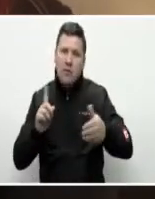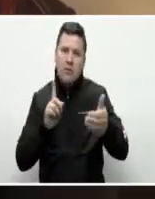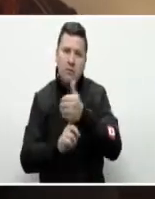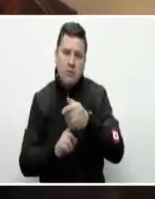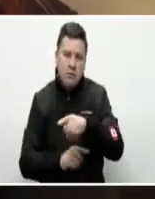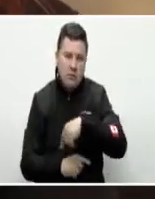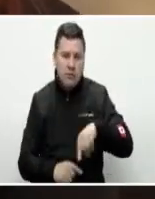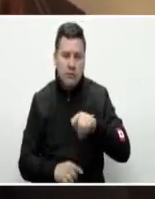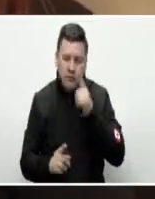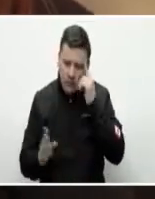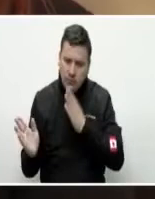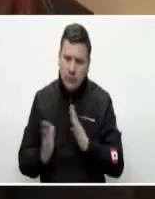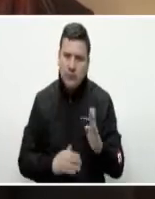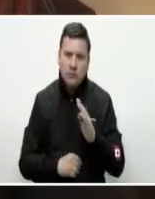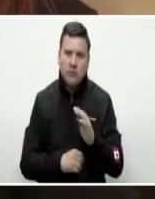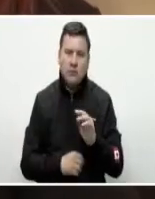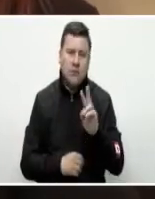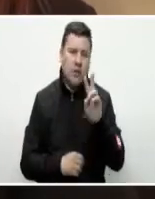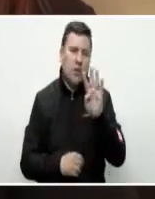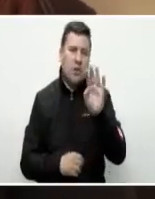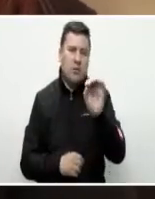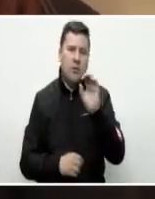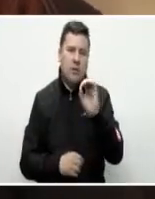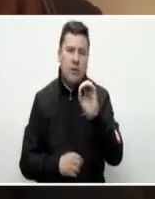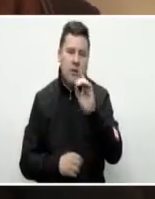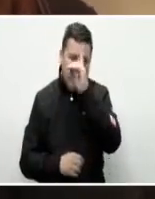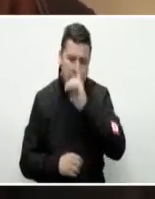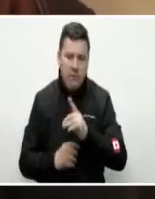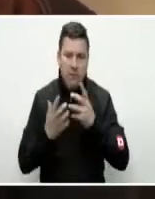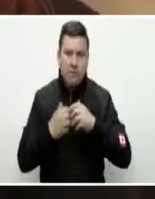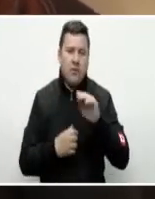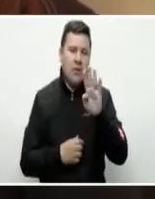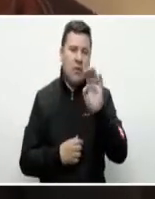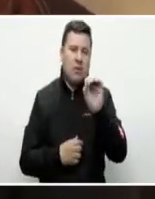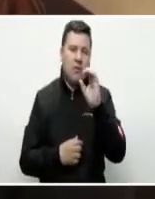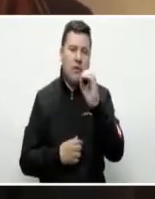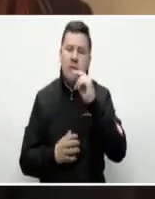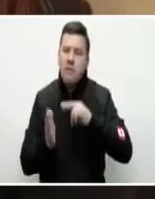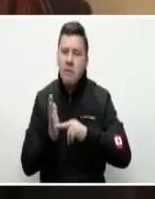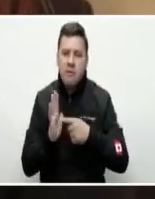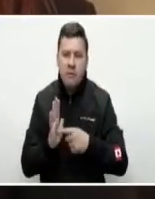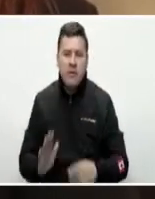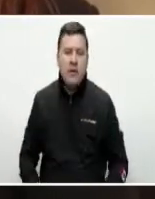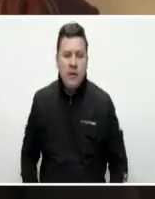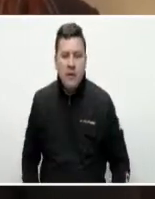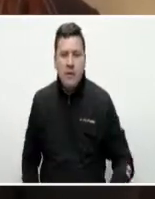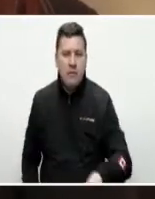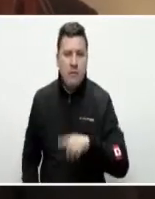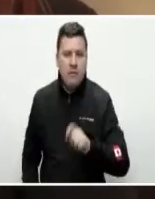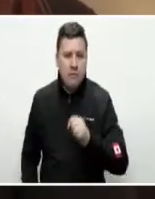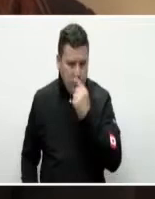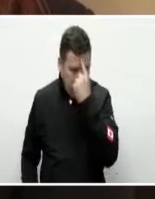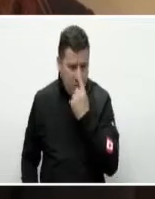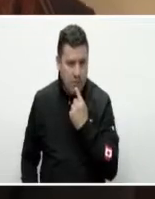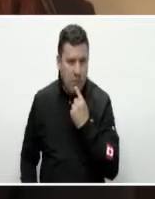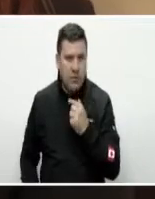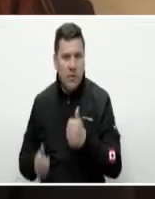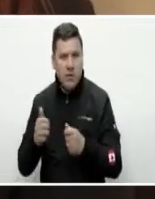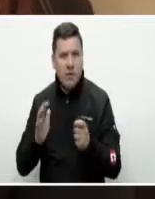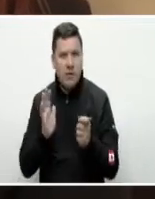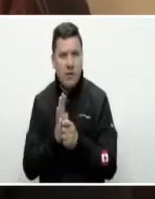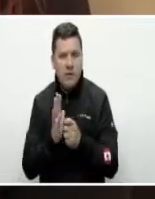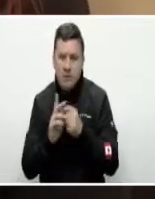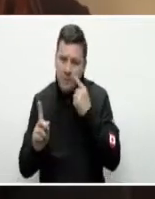los planeadores en industria 4.0 y los decisores de industria 4.0. ¿Qué significa? Necesitamos perfiles que de alguna manera